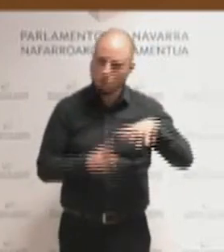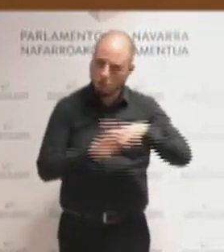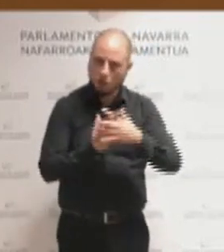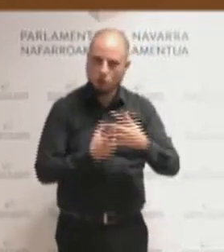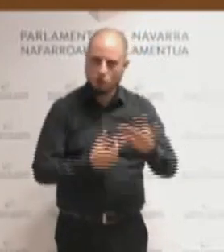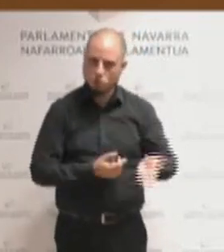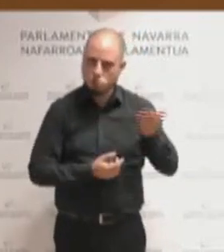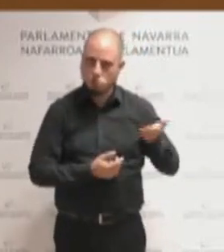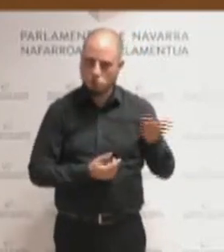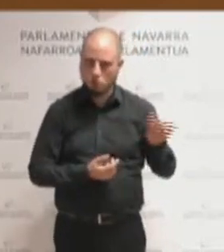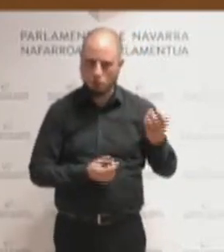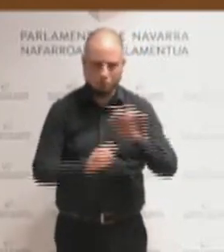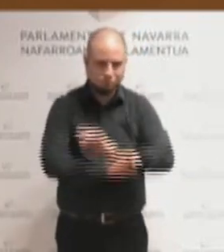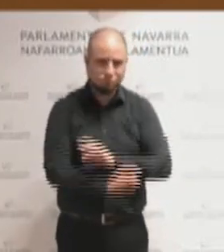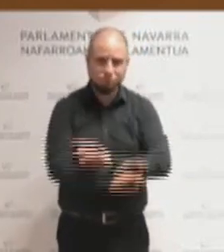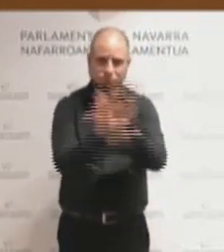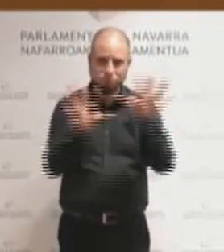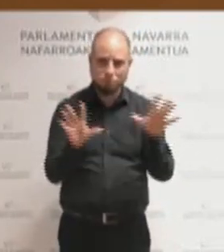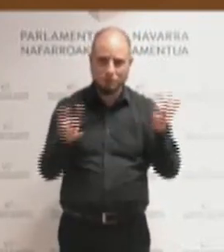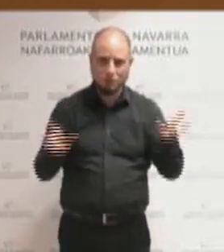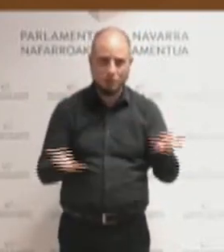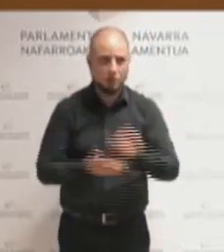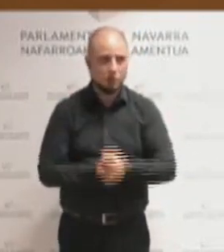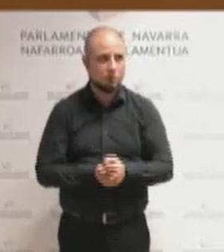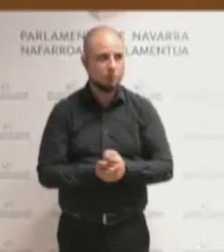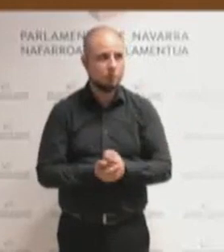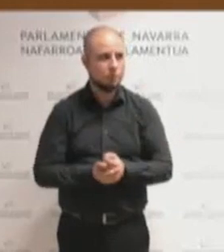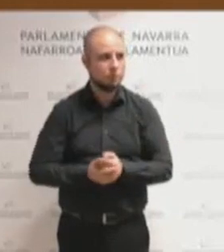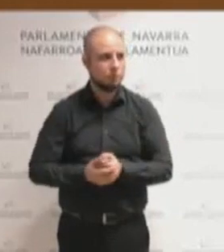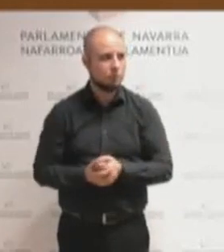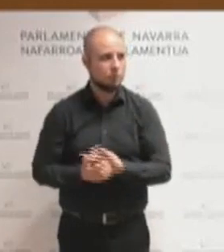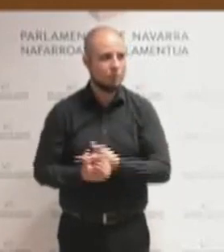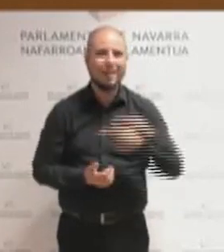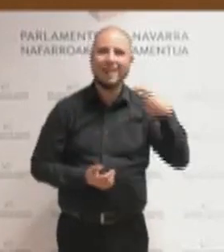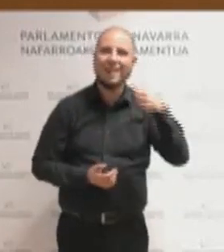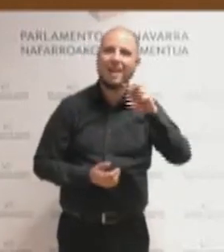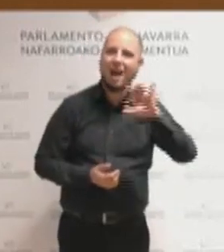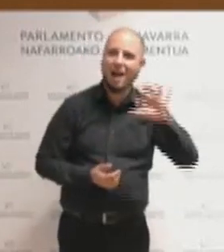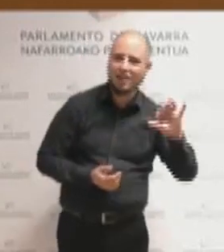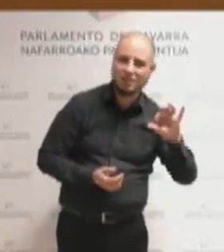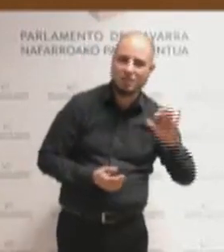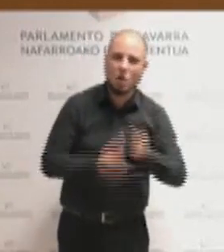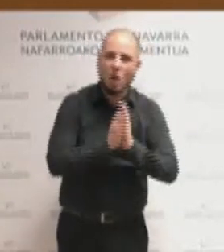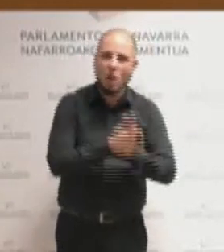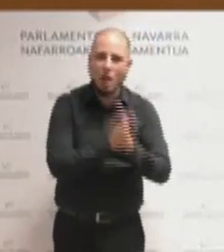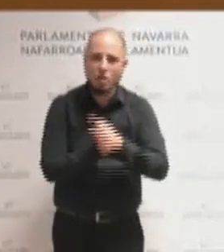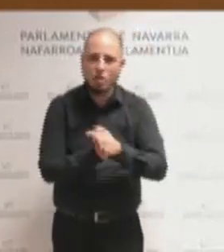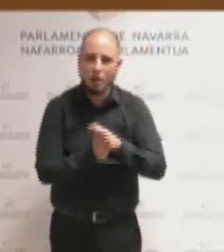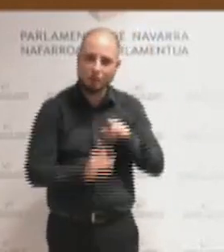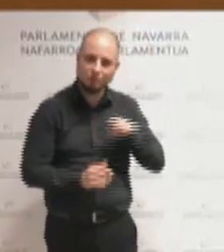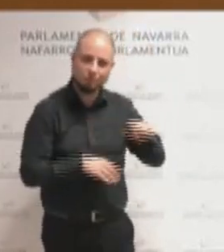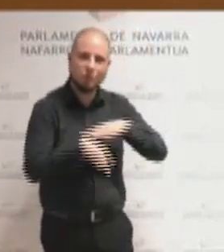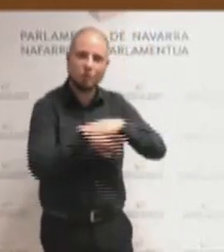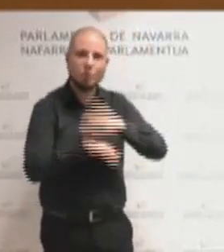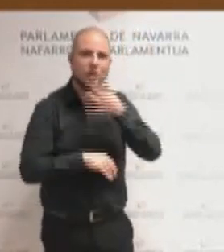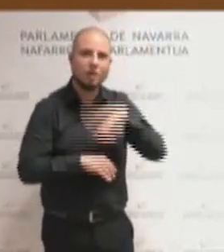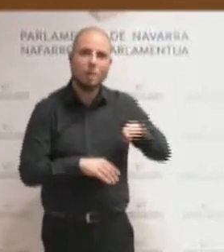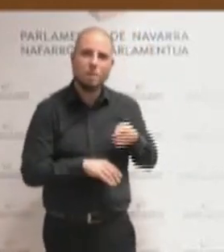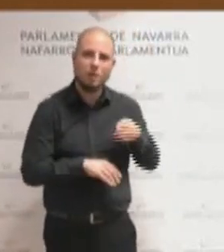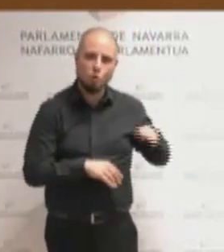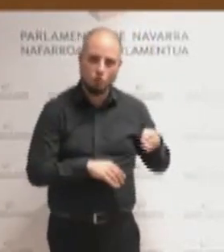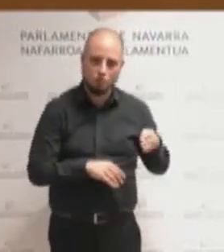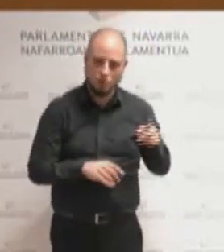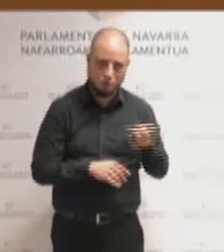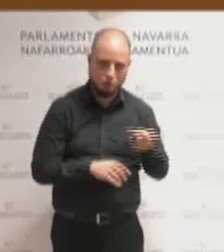ilustrativos. Tenemos Gares, tenemos Leitza, no es por nada, gobernadas por Euskal Herria de Bildu. En Leitza también